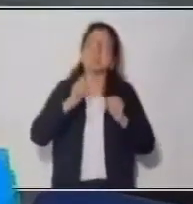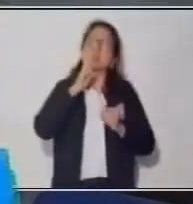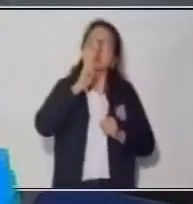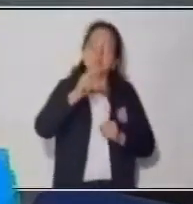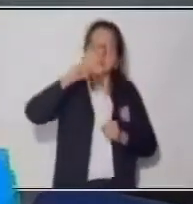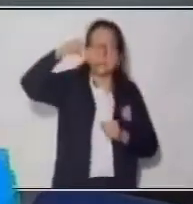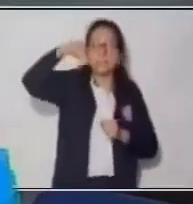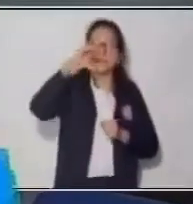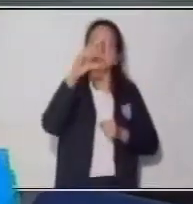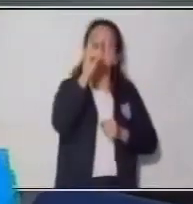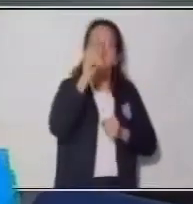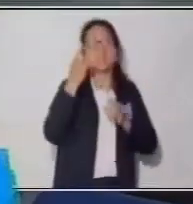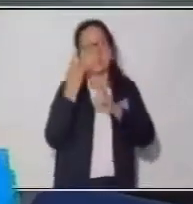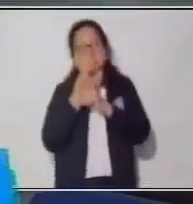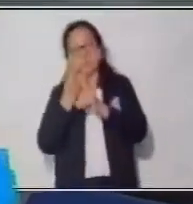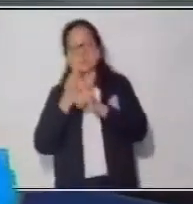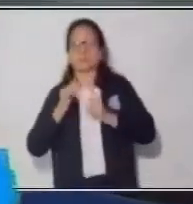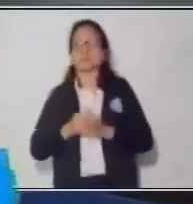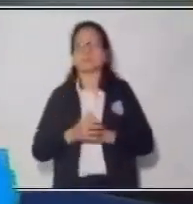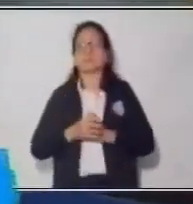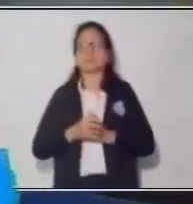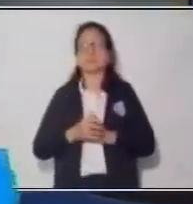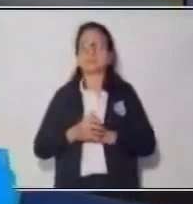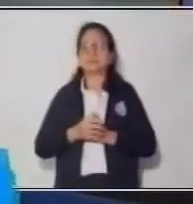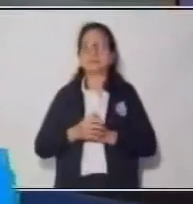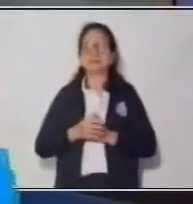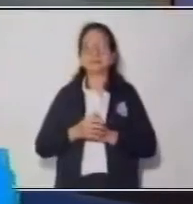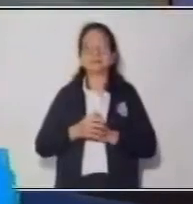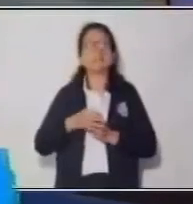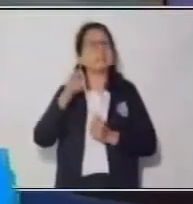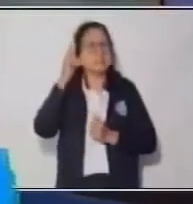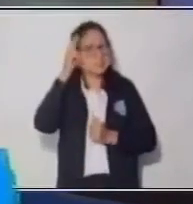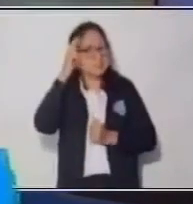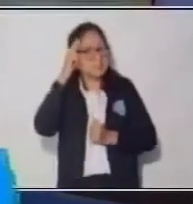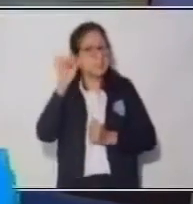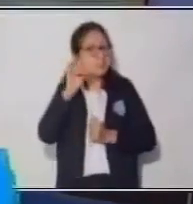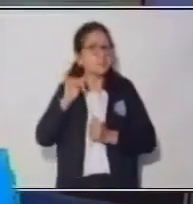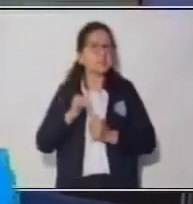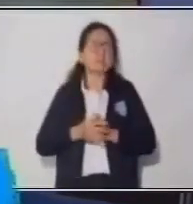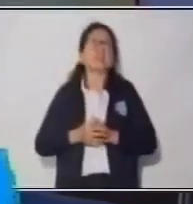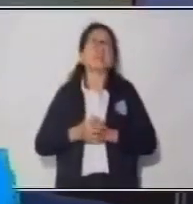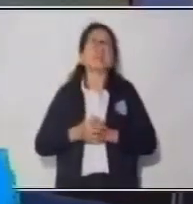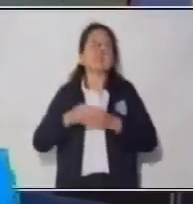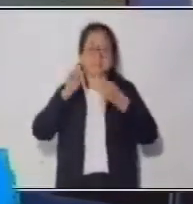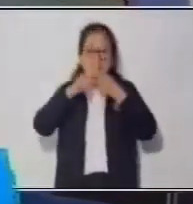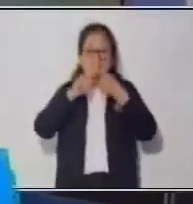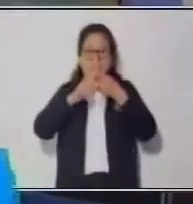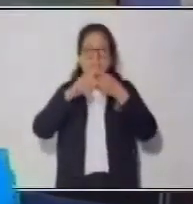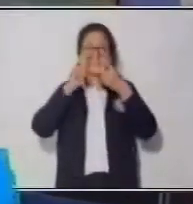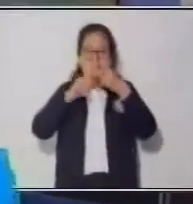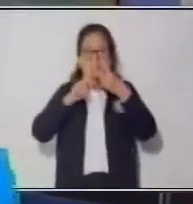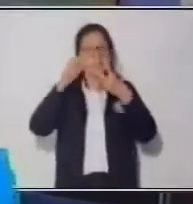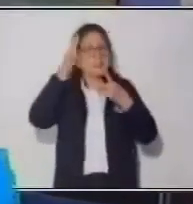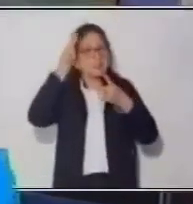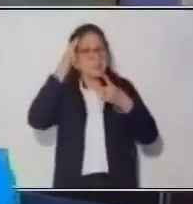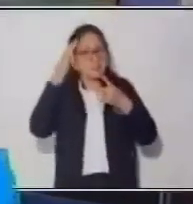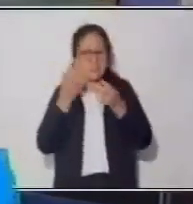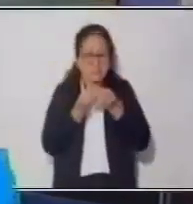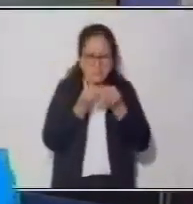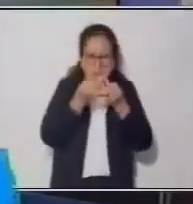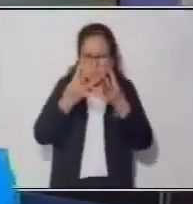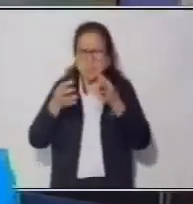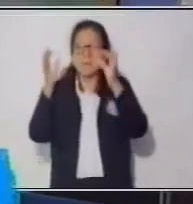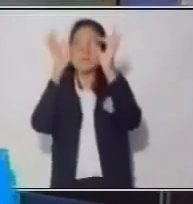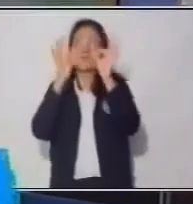divisor. Muy bien. También recordamos que tenemos que realizar sus cálculos de dos